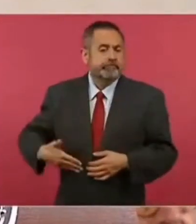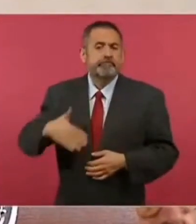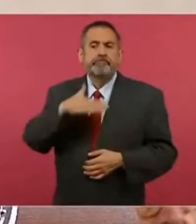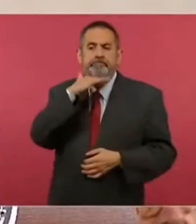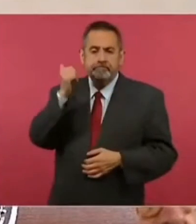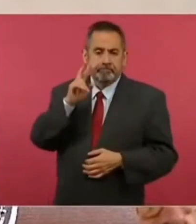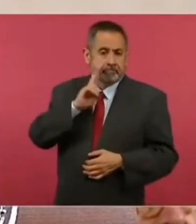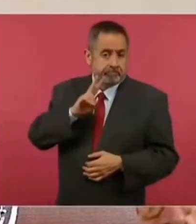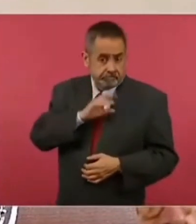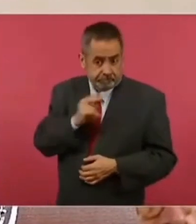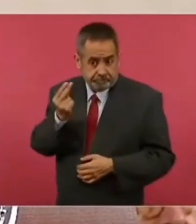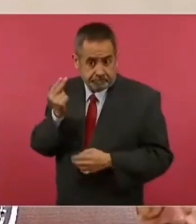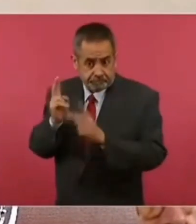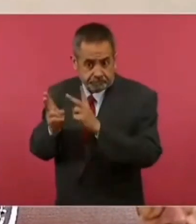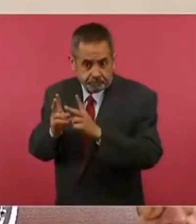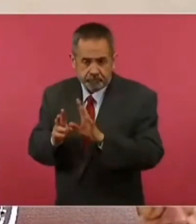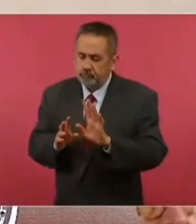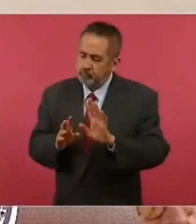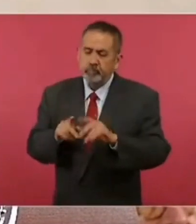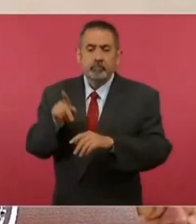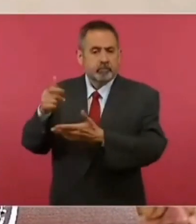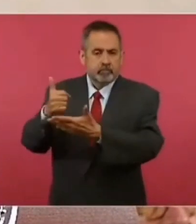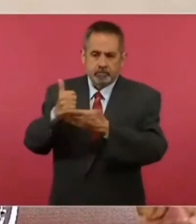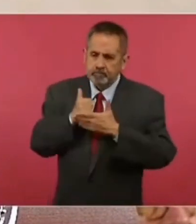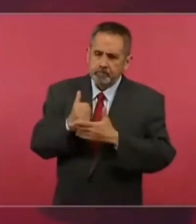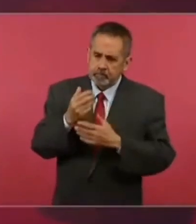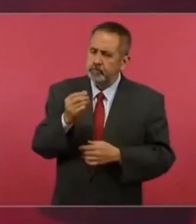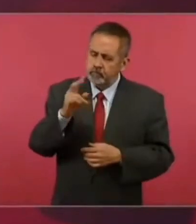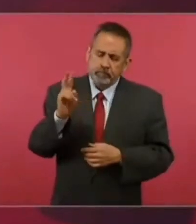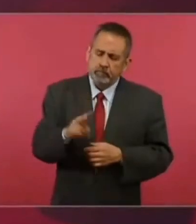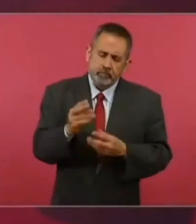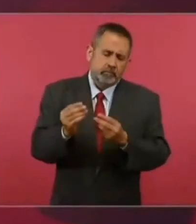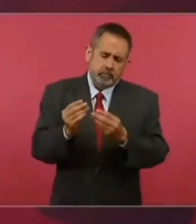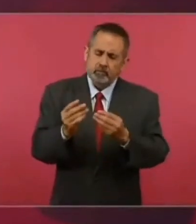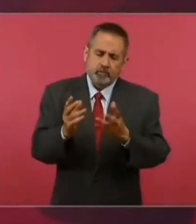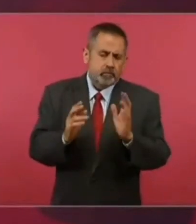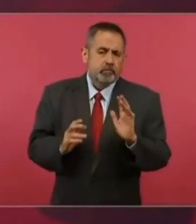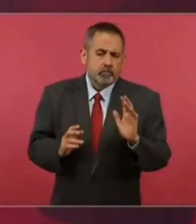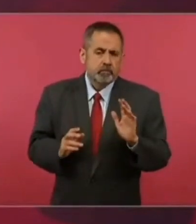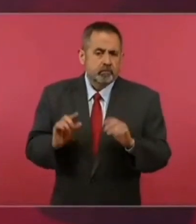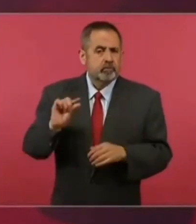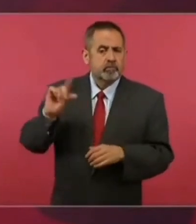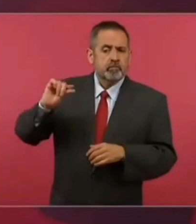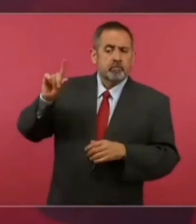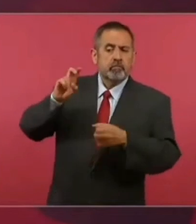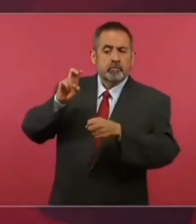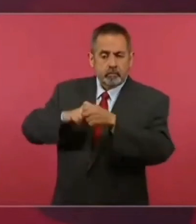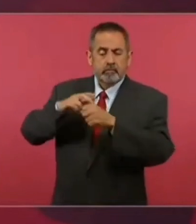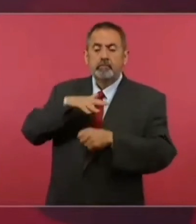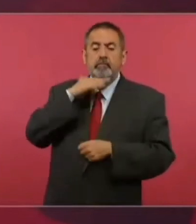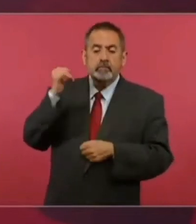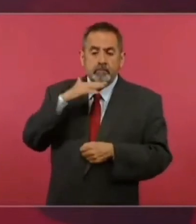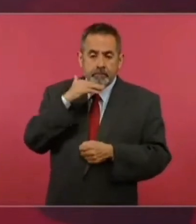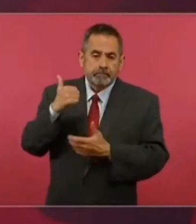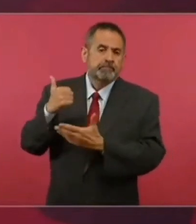cierto es que están ayudando las autoridades de Alemania.